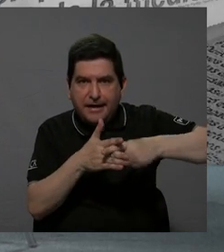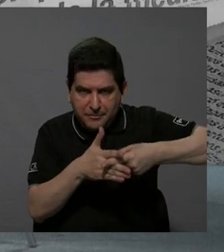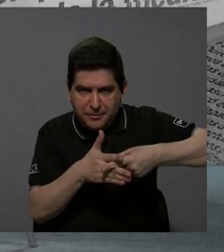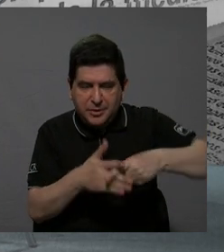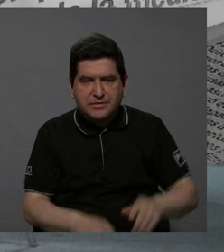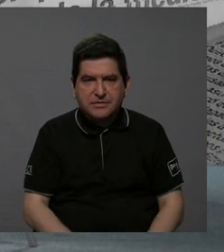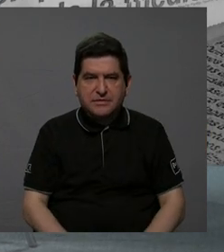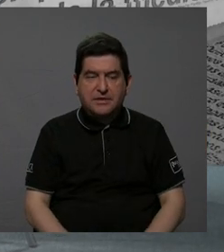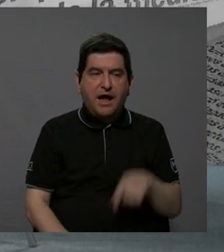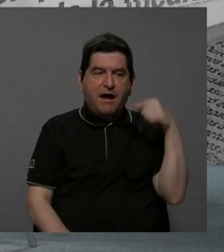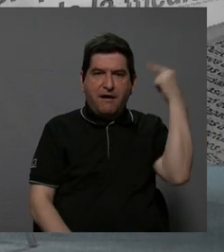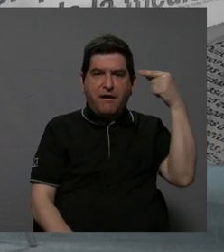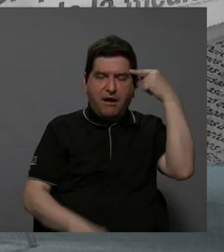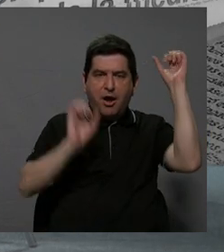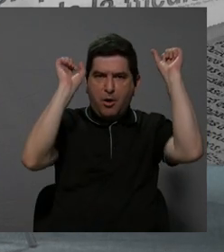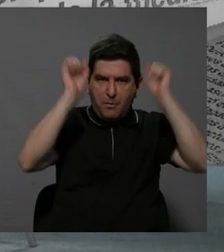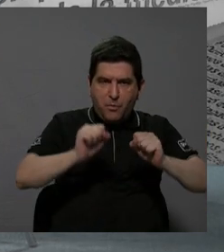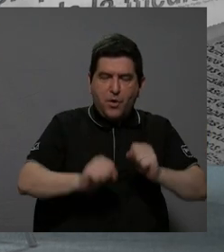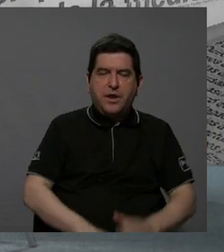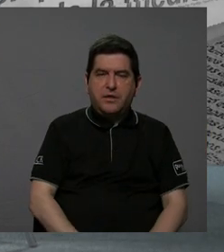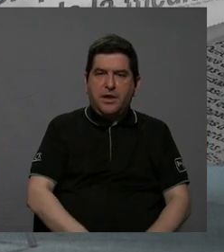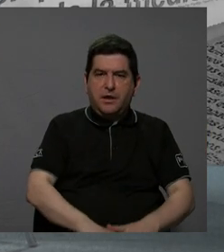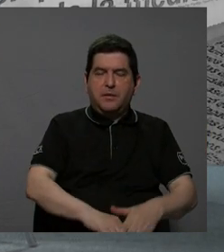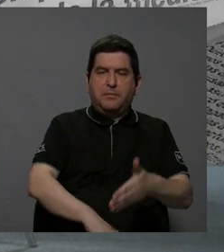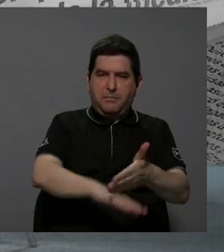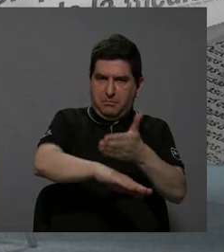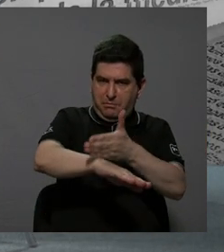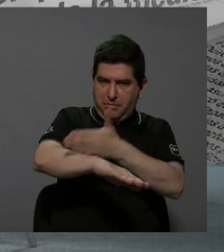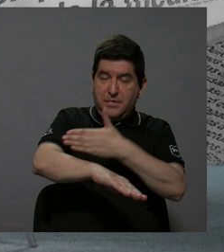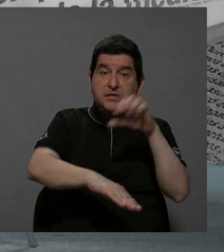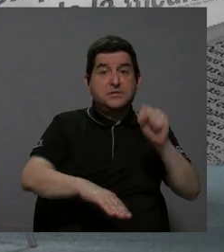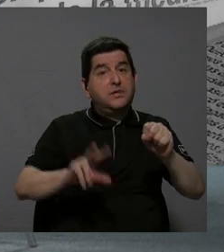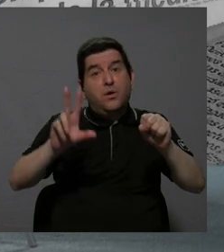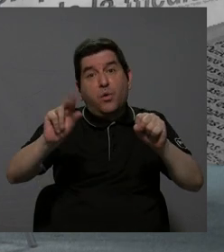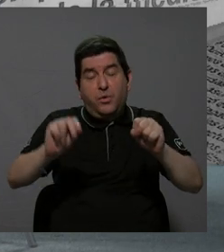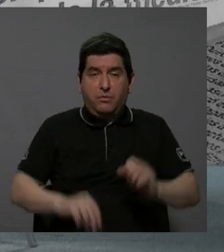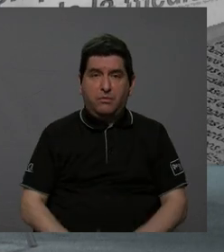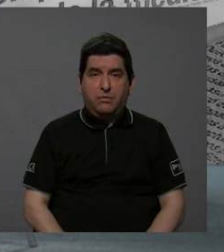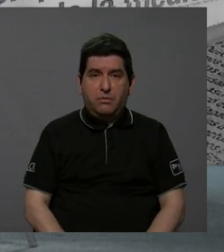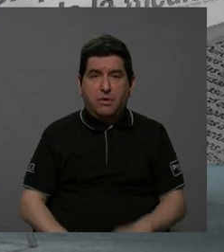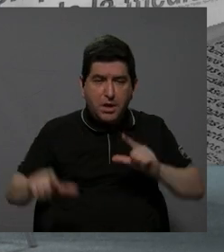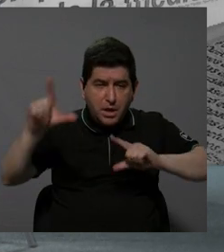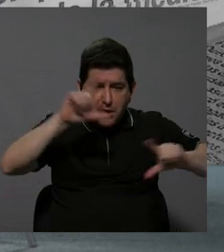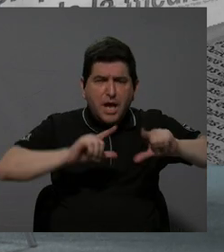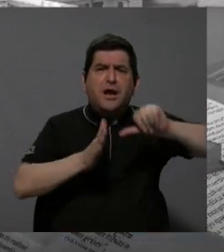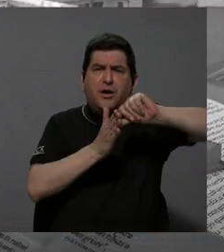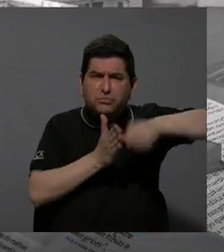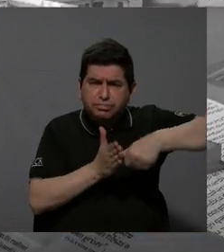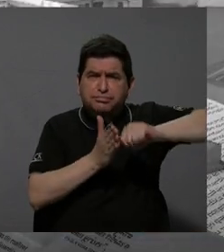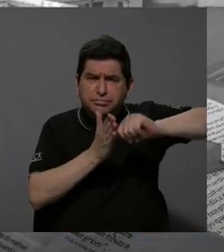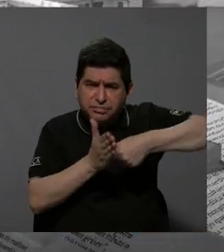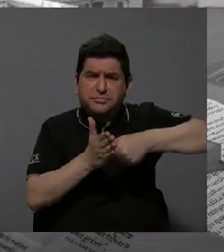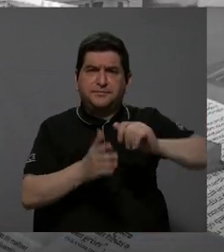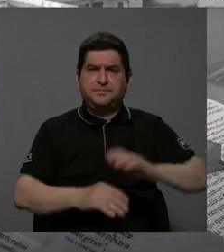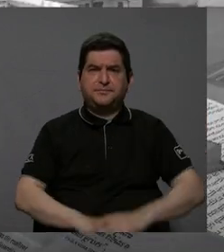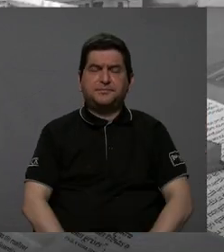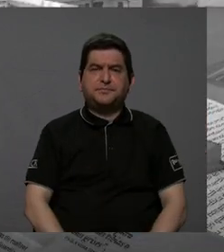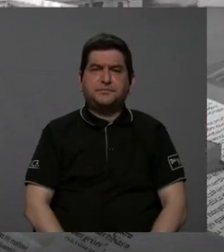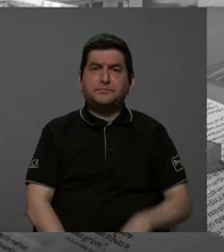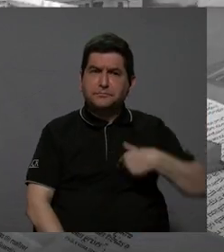cual la administración puede hacer mejoras o no, y es algo en lo que el ANAME ha venido insistiendo. Yo creo que